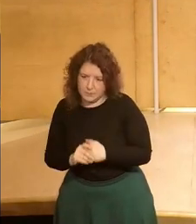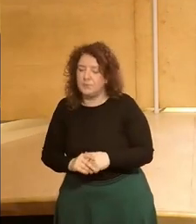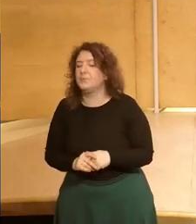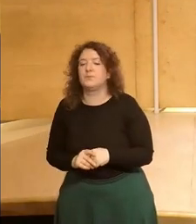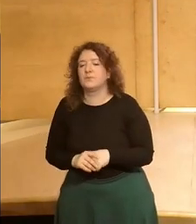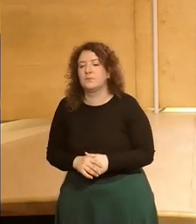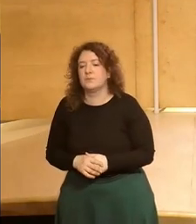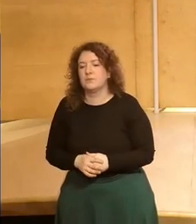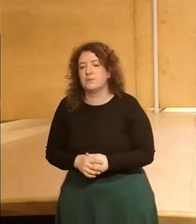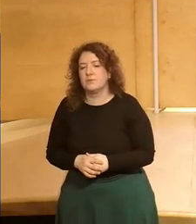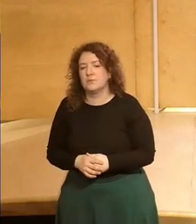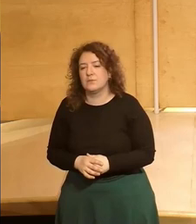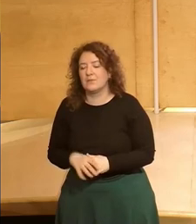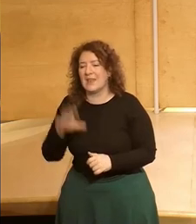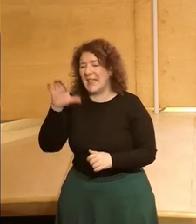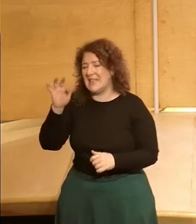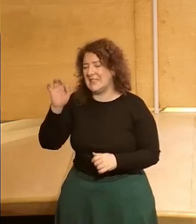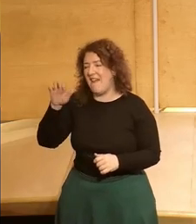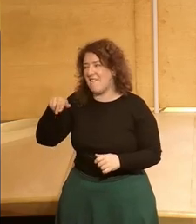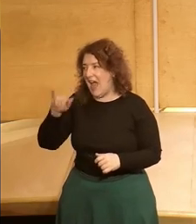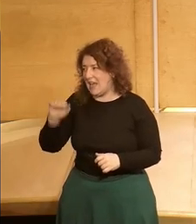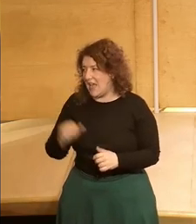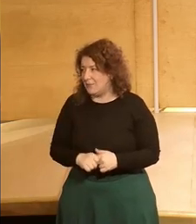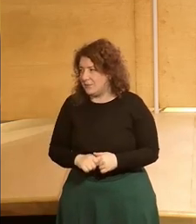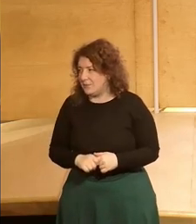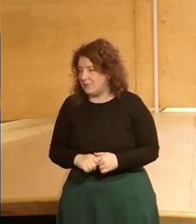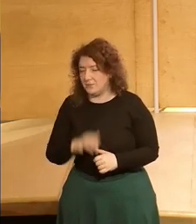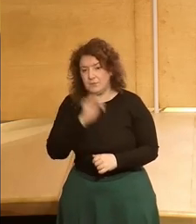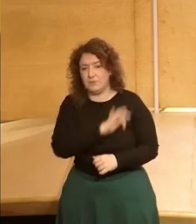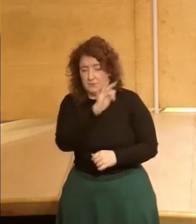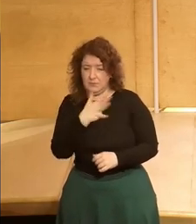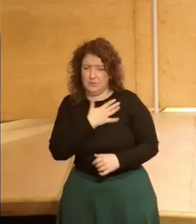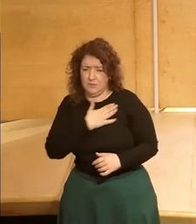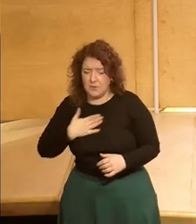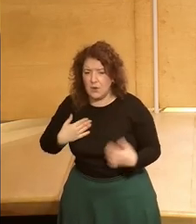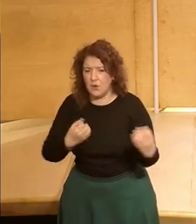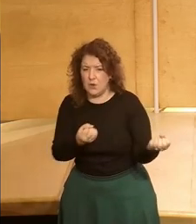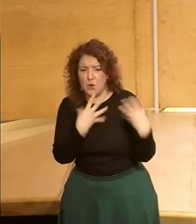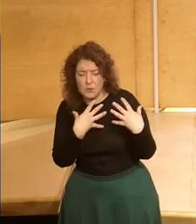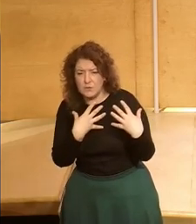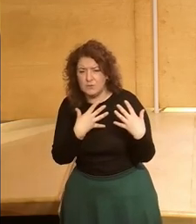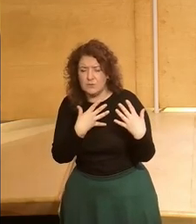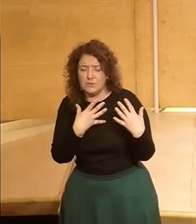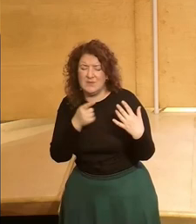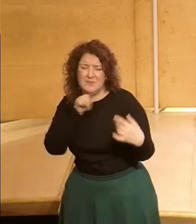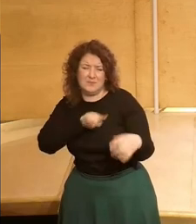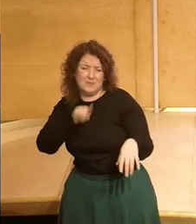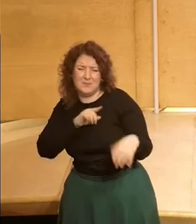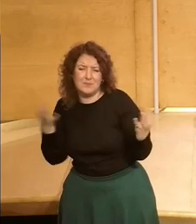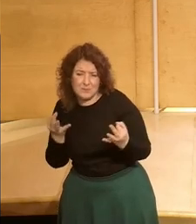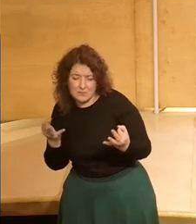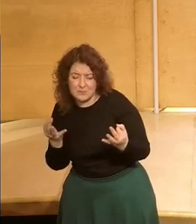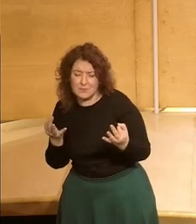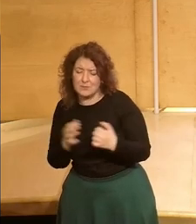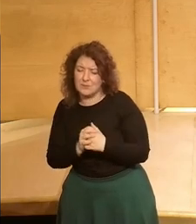sucesivamente y Estefanía además para que ahora nos compartas tus impresiones y